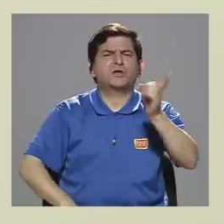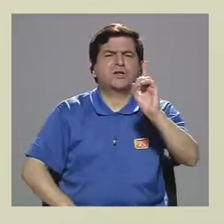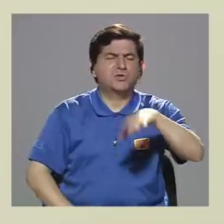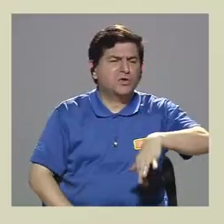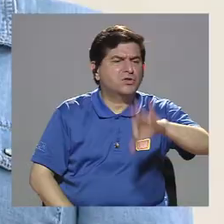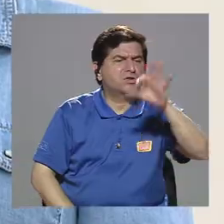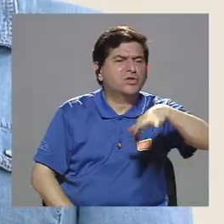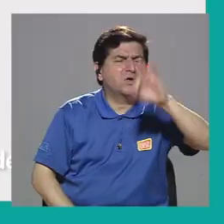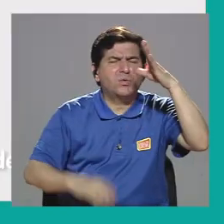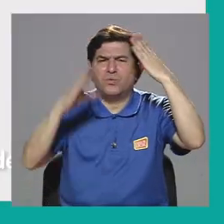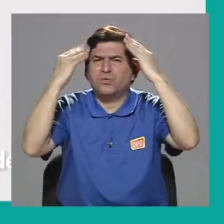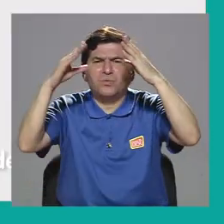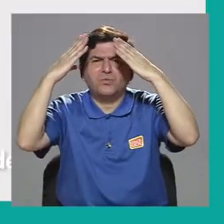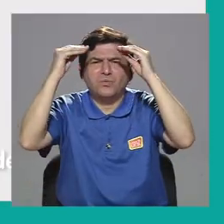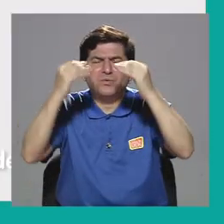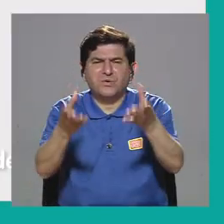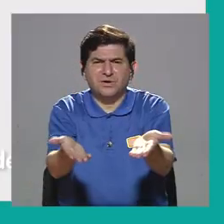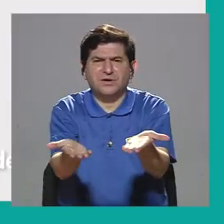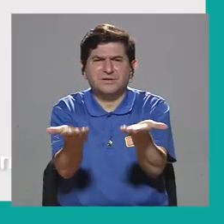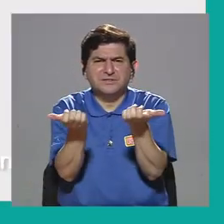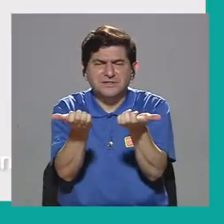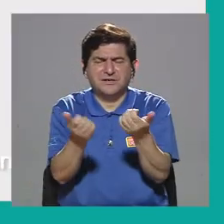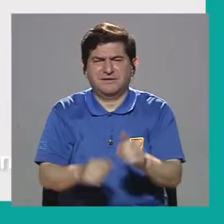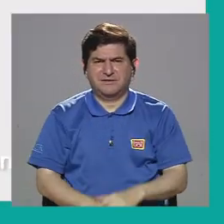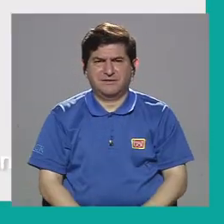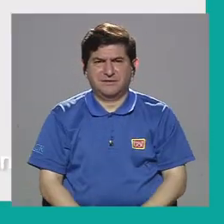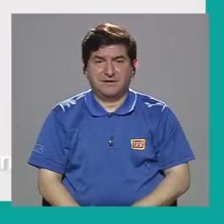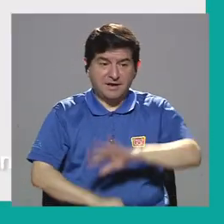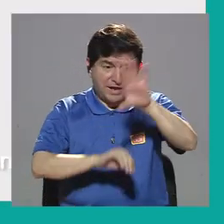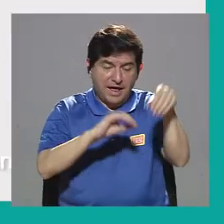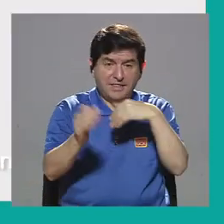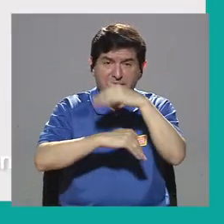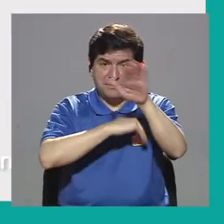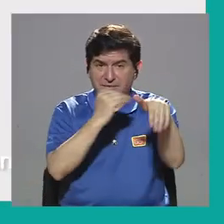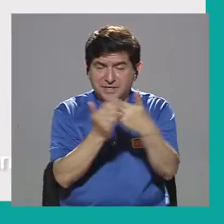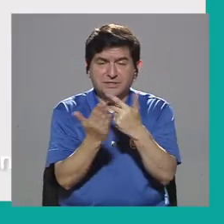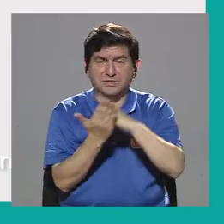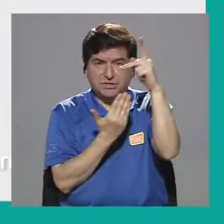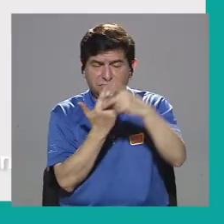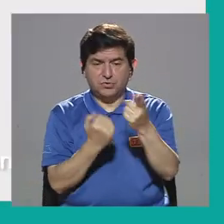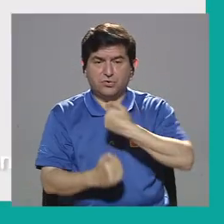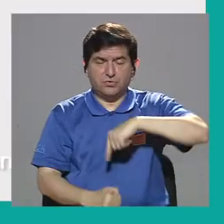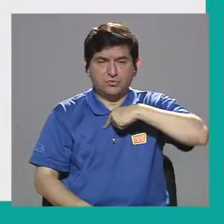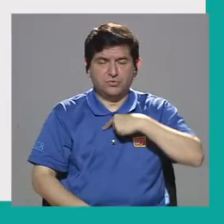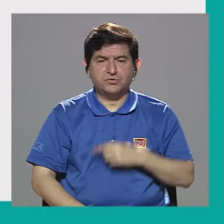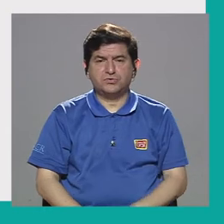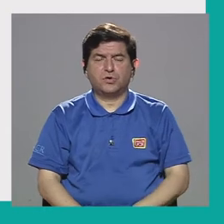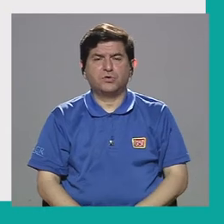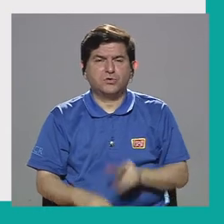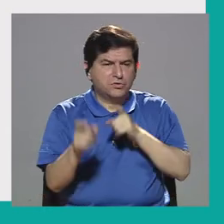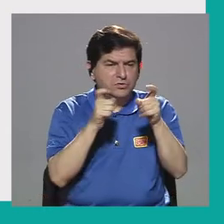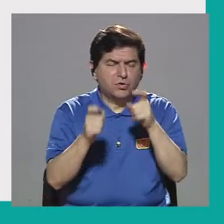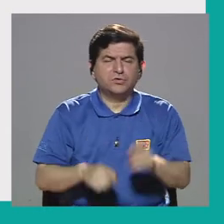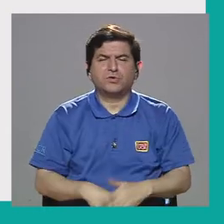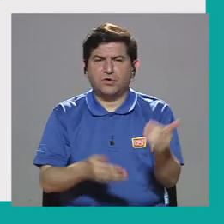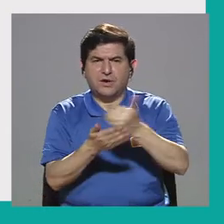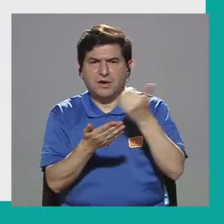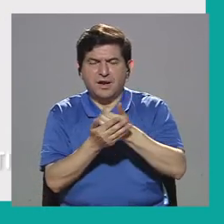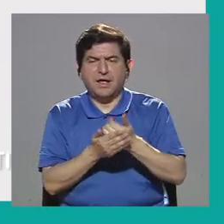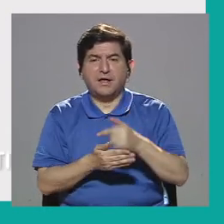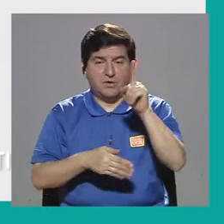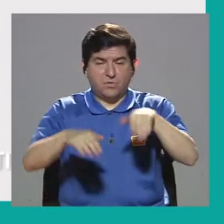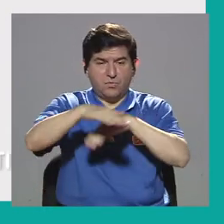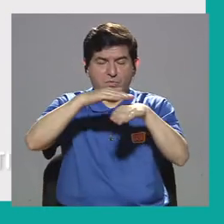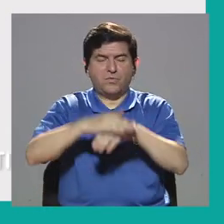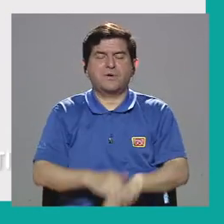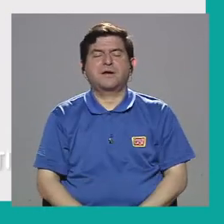encontrar un poco más de información si están interesados? además de todos estos programas nosotros mediamos recursos hay una plataforma que se